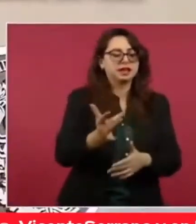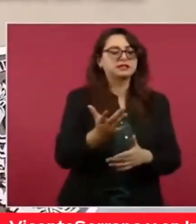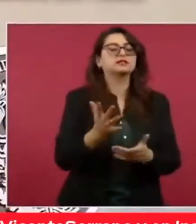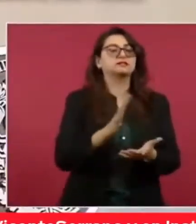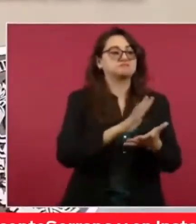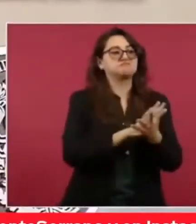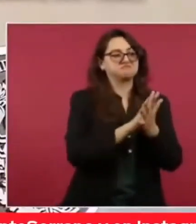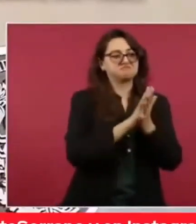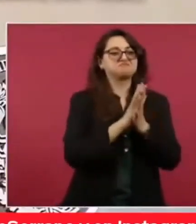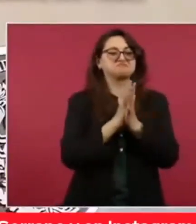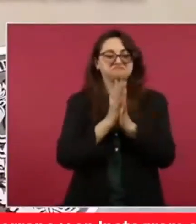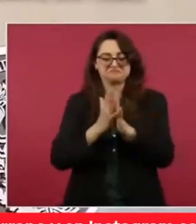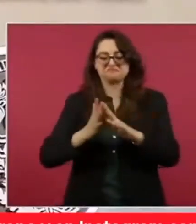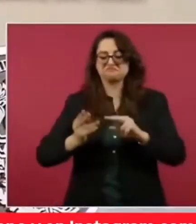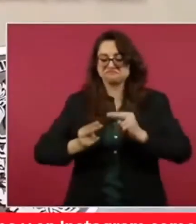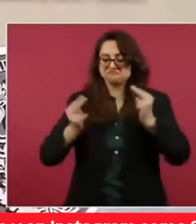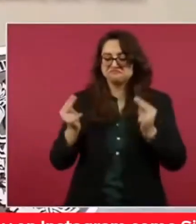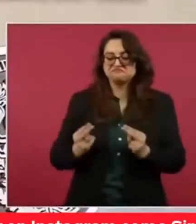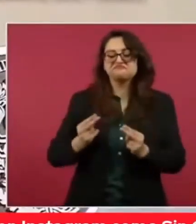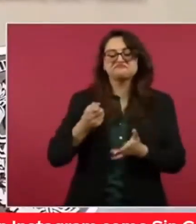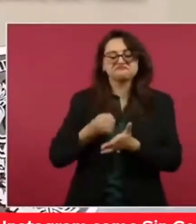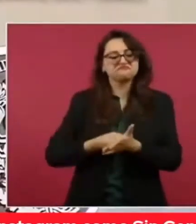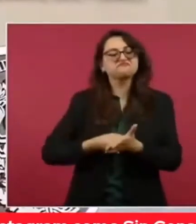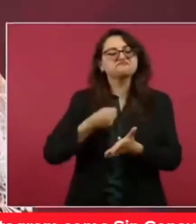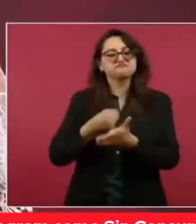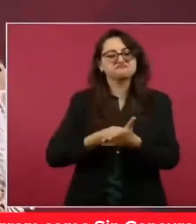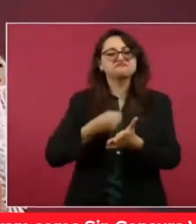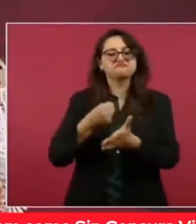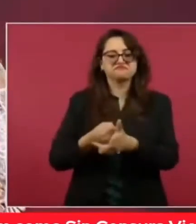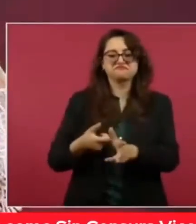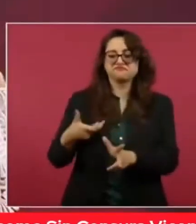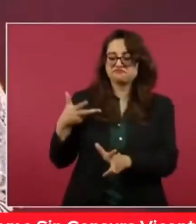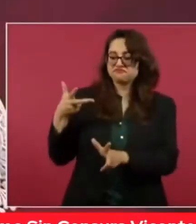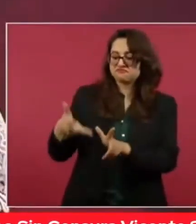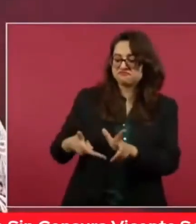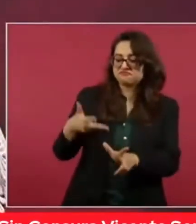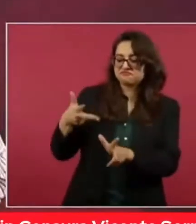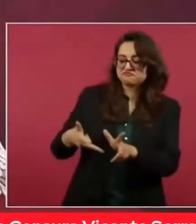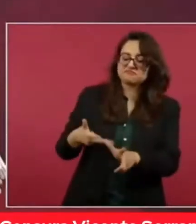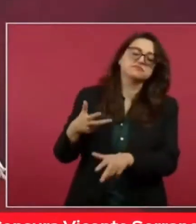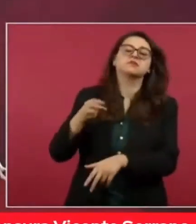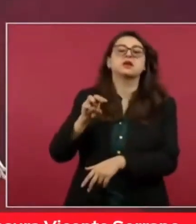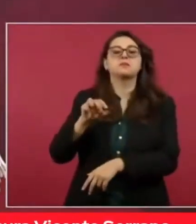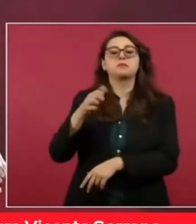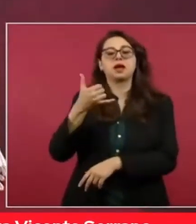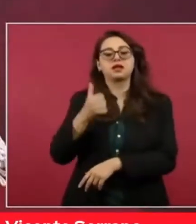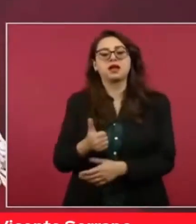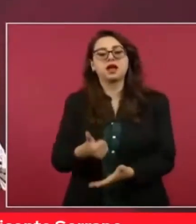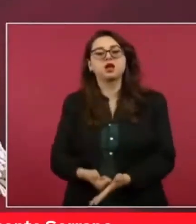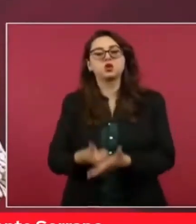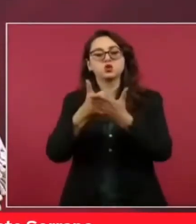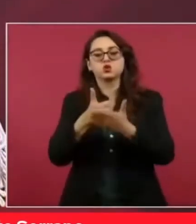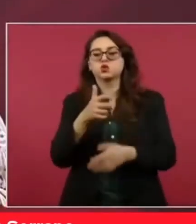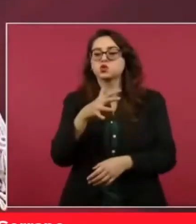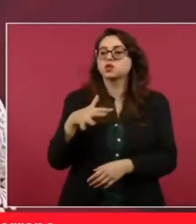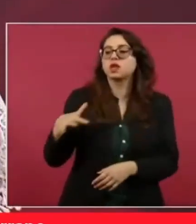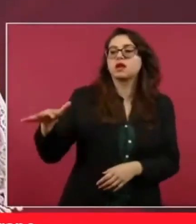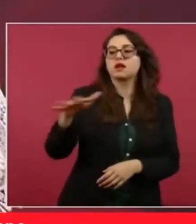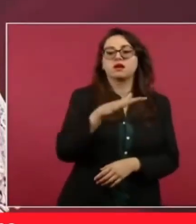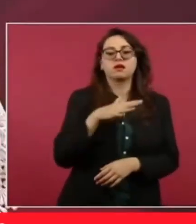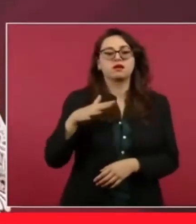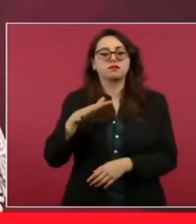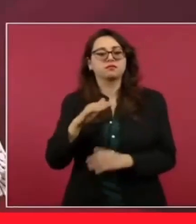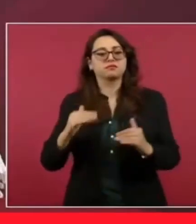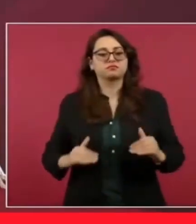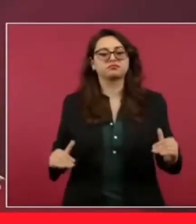transformación urgente y profunda. El Tren Maya es sinónimo de justicia social que nos ayuda a saldar esa